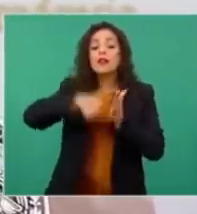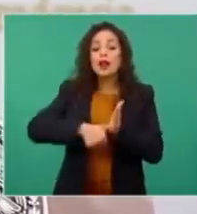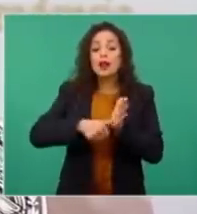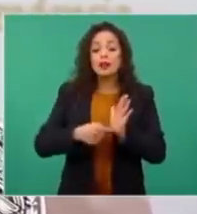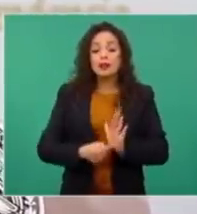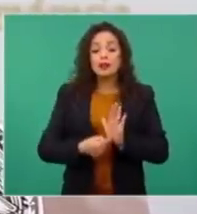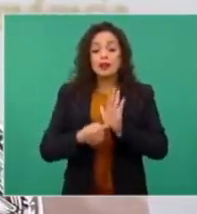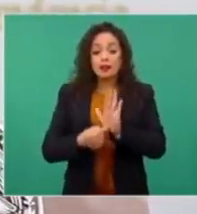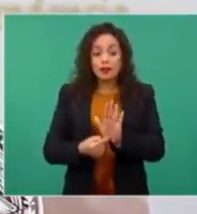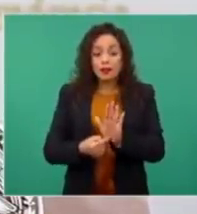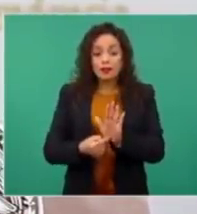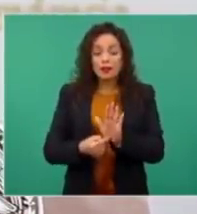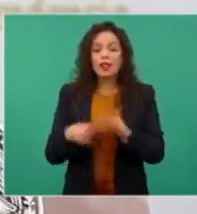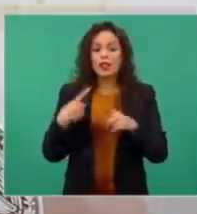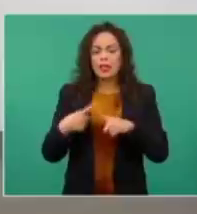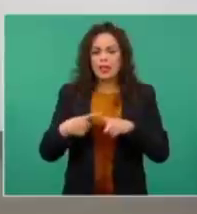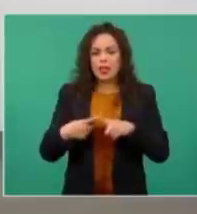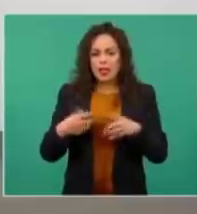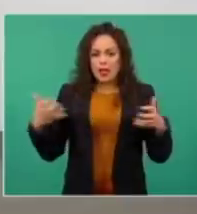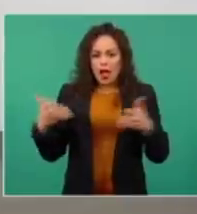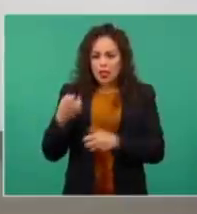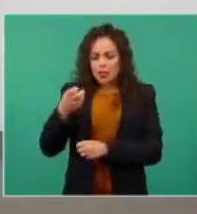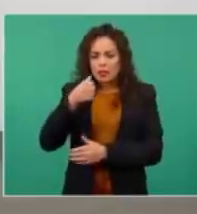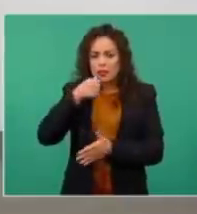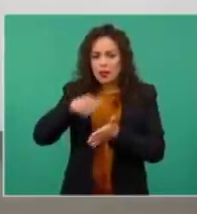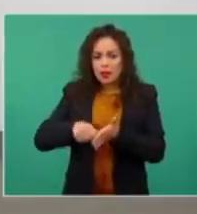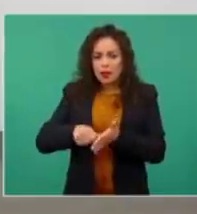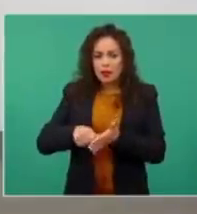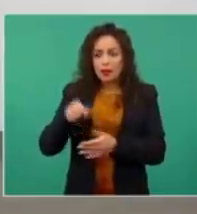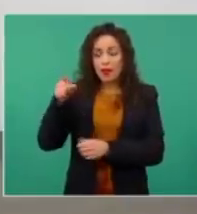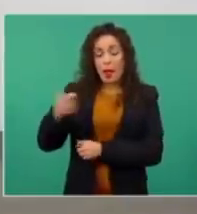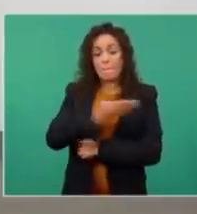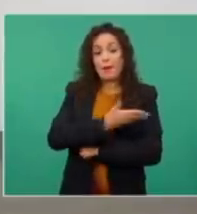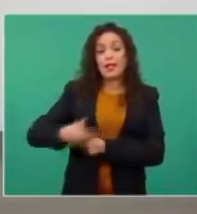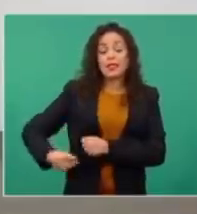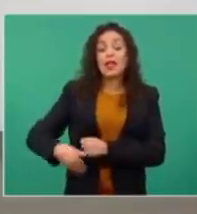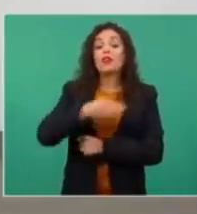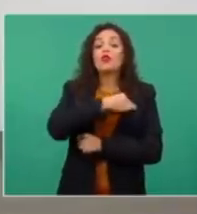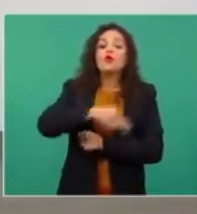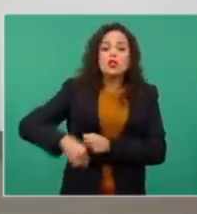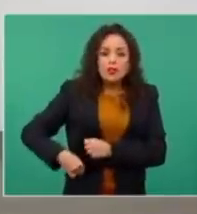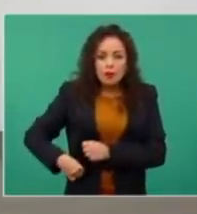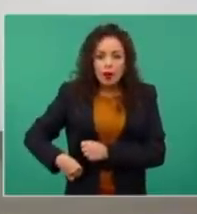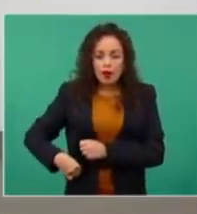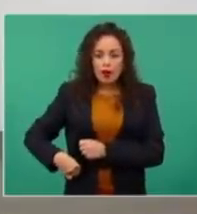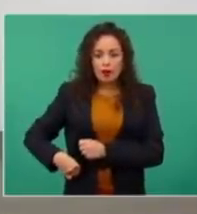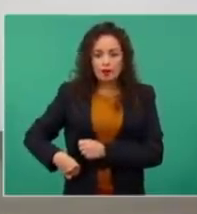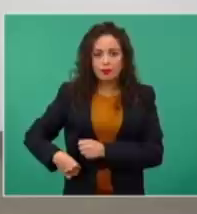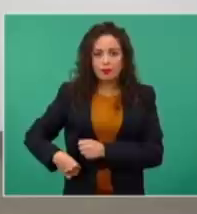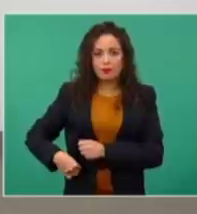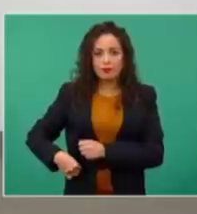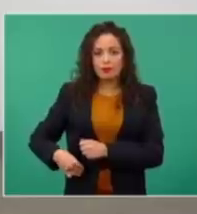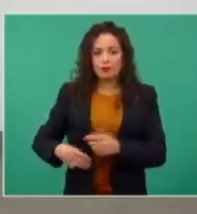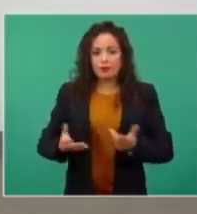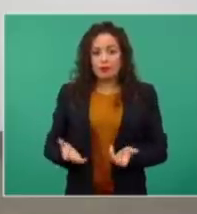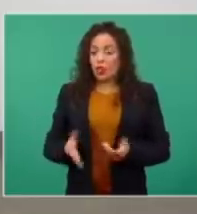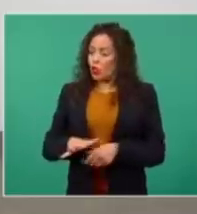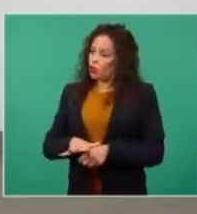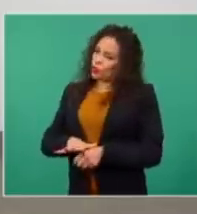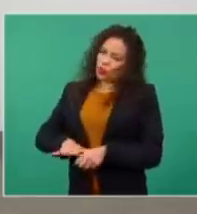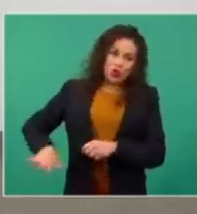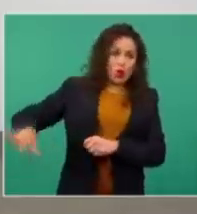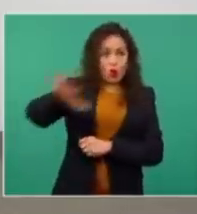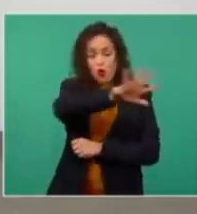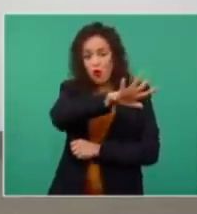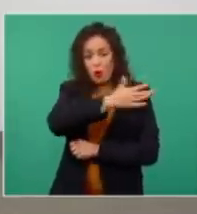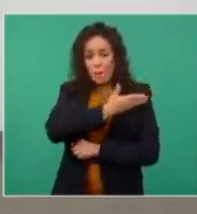residencia extendida por el presidente municipal. Y todos los presidentes municipales